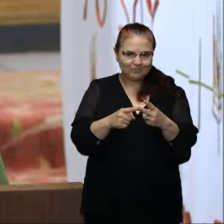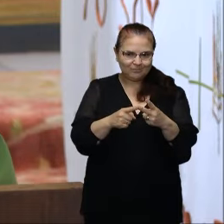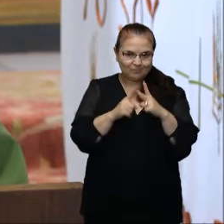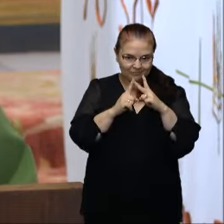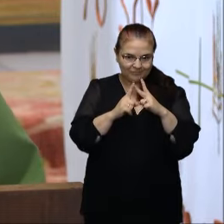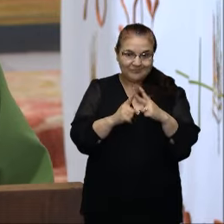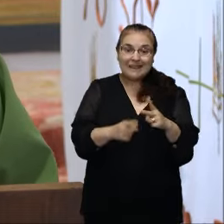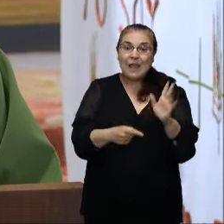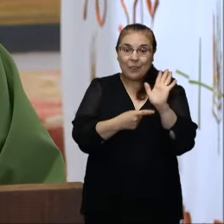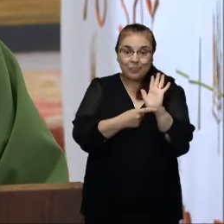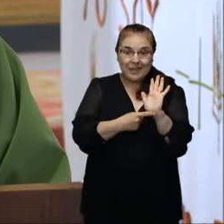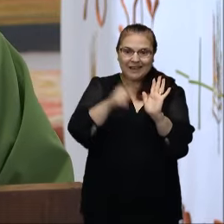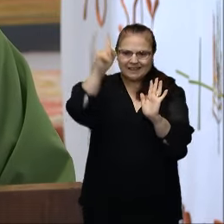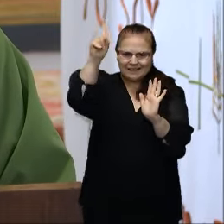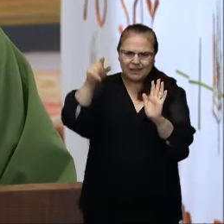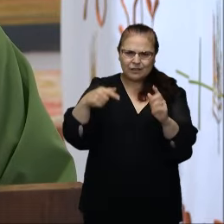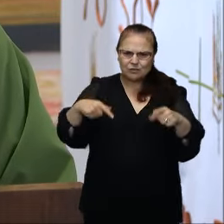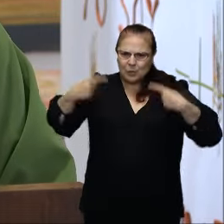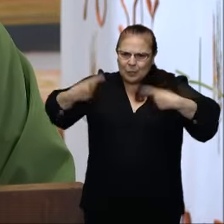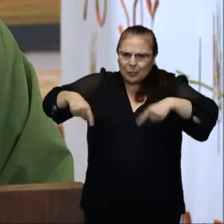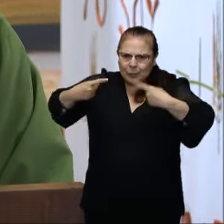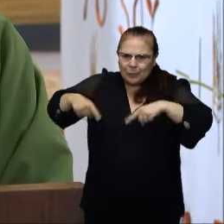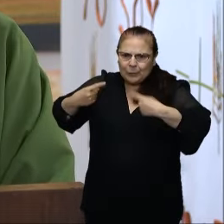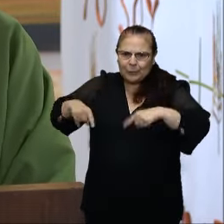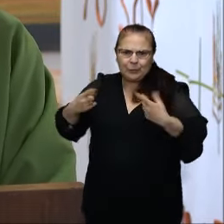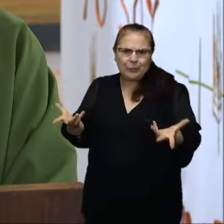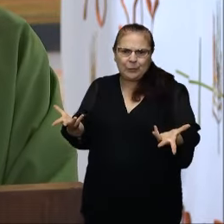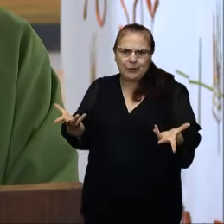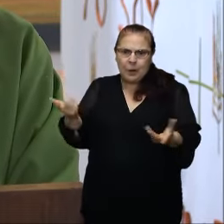delante de Dios que no discutan sobre palabras.